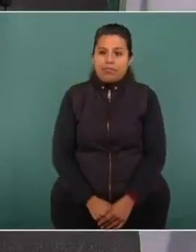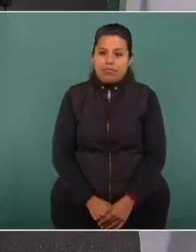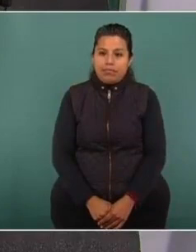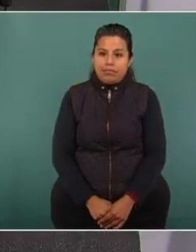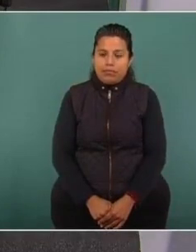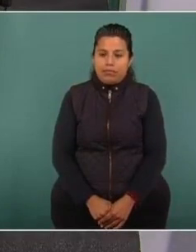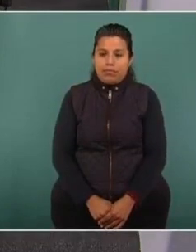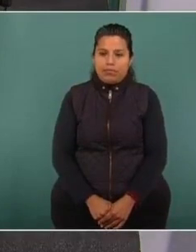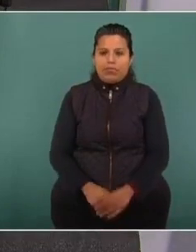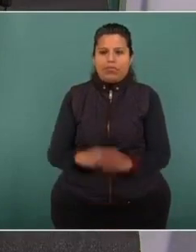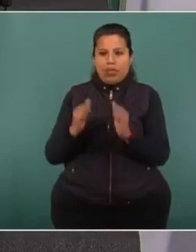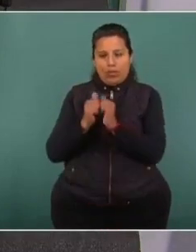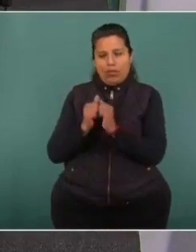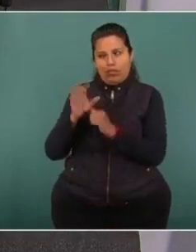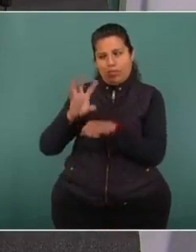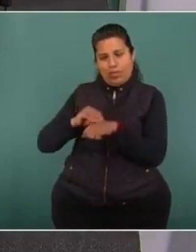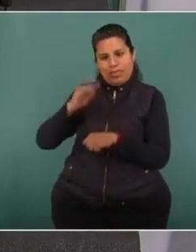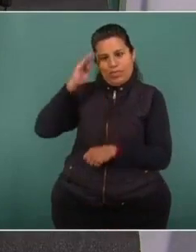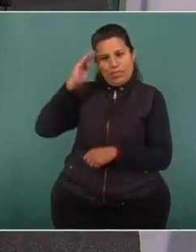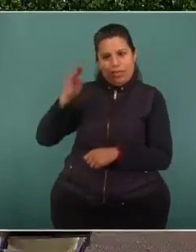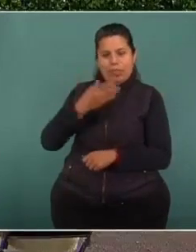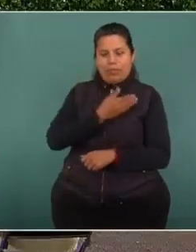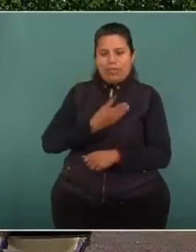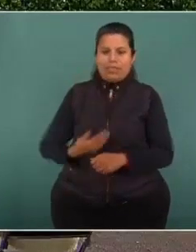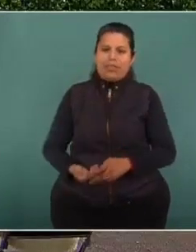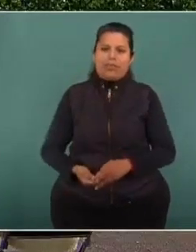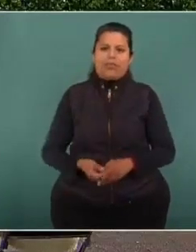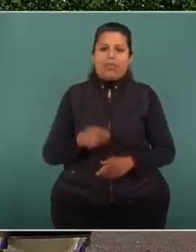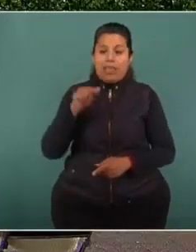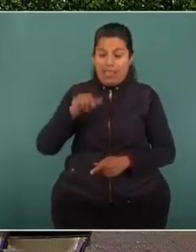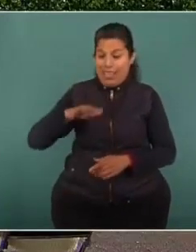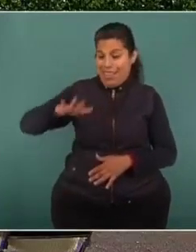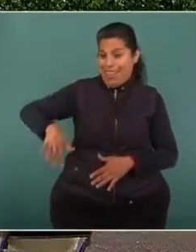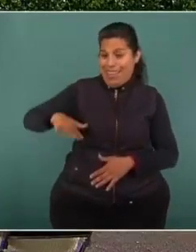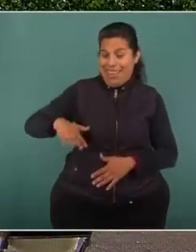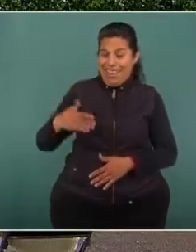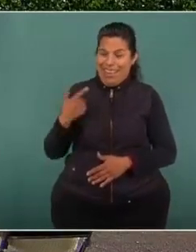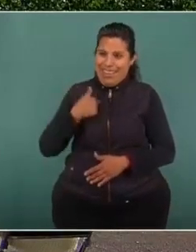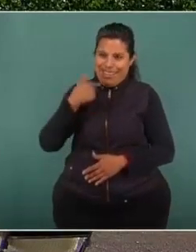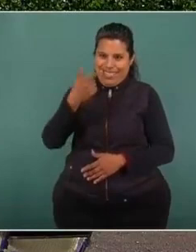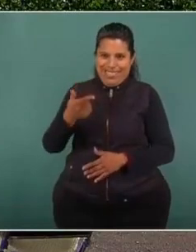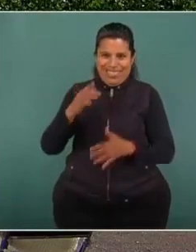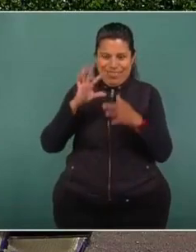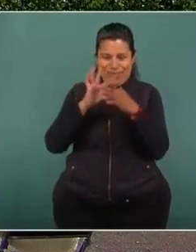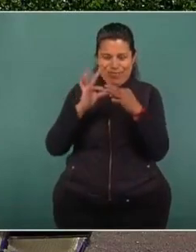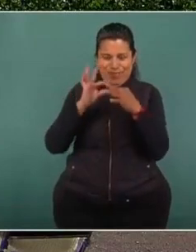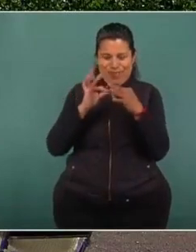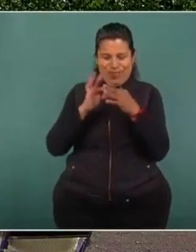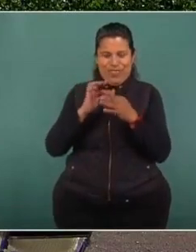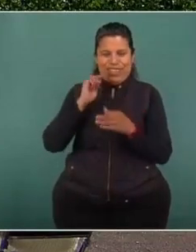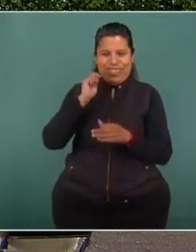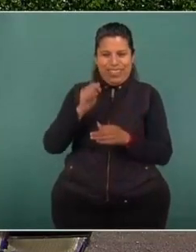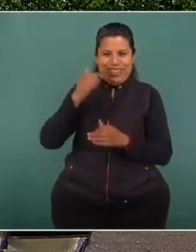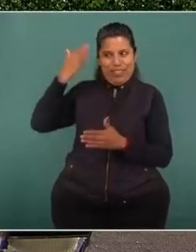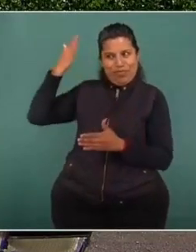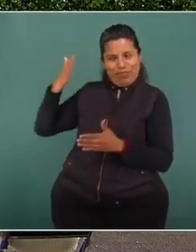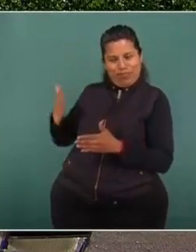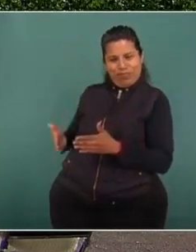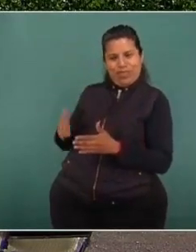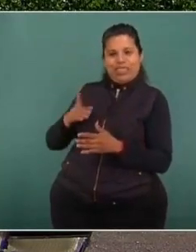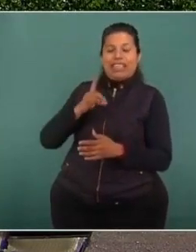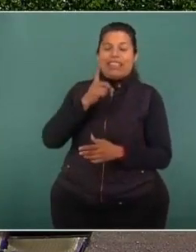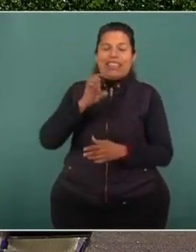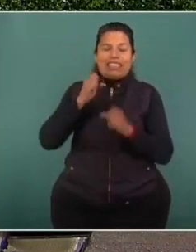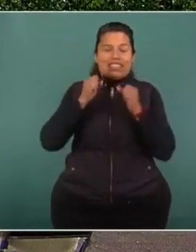Con su permiso, señor presidente. En relación a lo que se acaba de informar sobre la situación de seguridad pública,